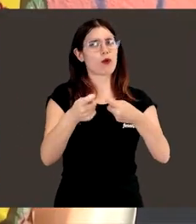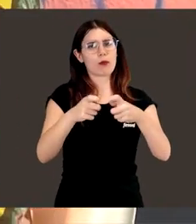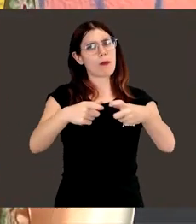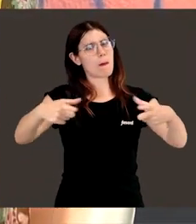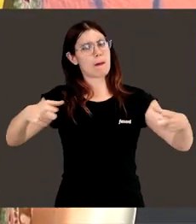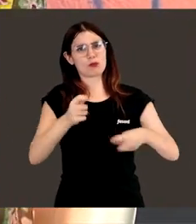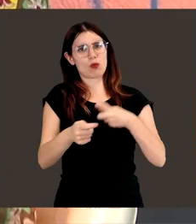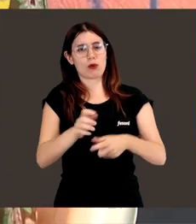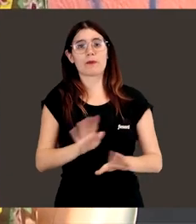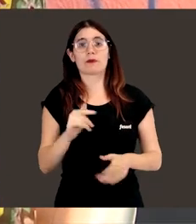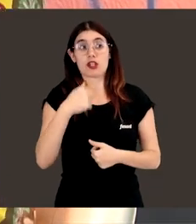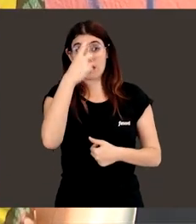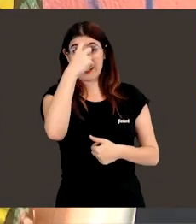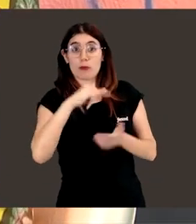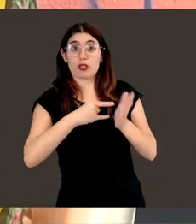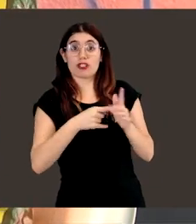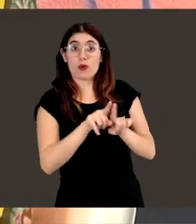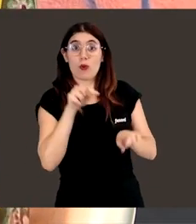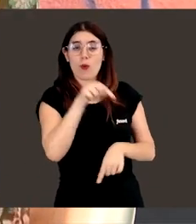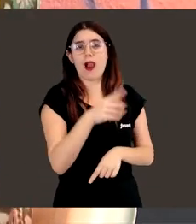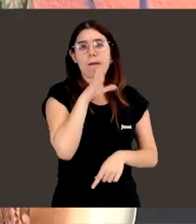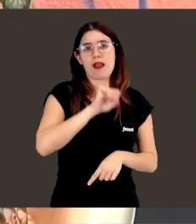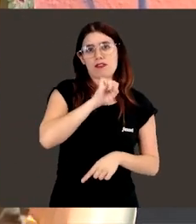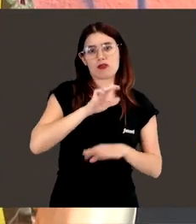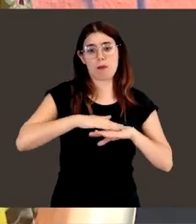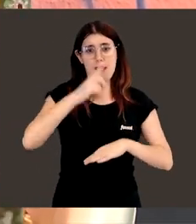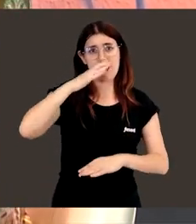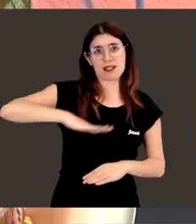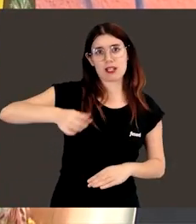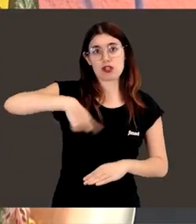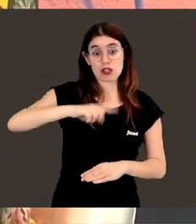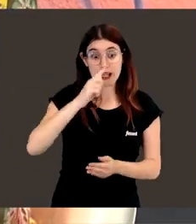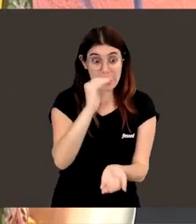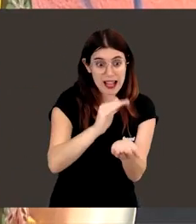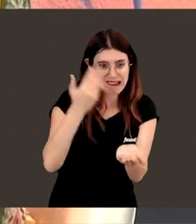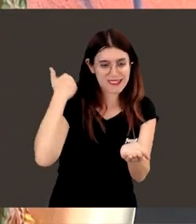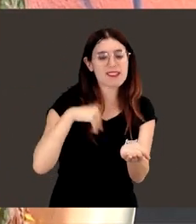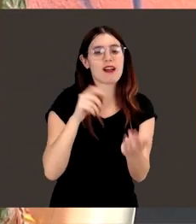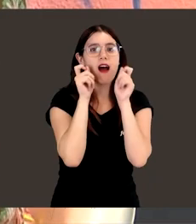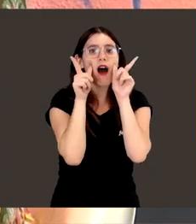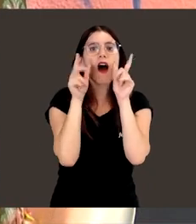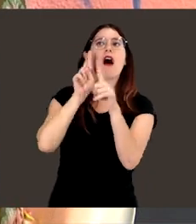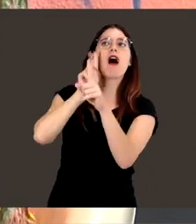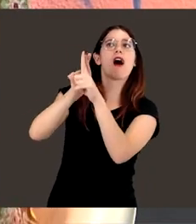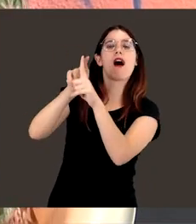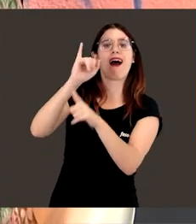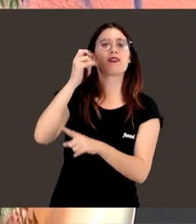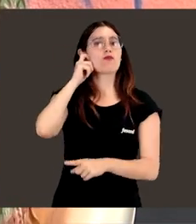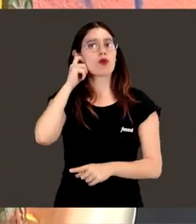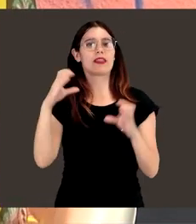Y bueno, yo creo que proyectos como este son maravillosos para que los niños desde muy pequeños, pues vean que las mujeres, que las mujeres